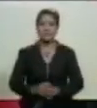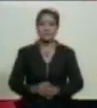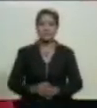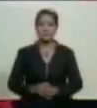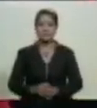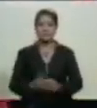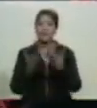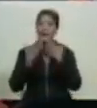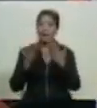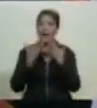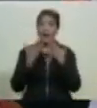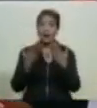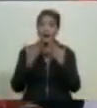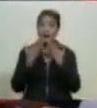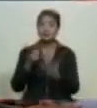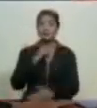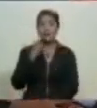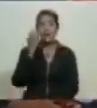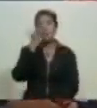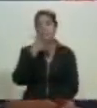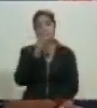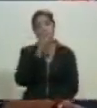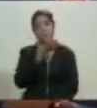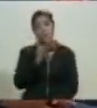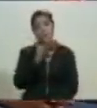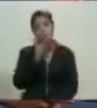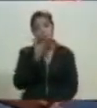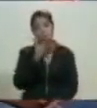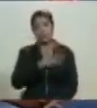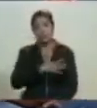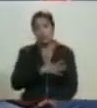Gracias Padre Numa por esas hermosas y significativas palabras Padre Numa Padre Numa